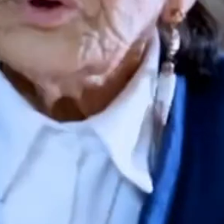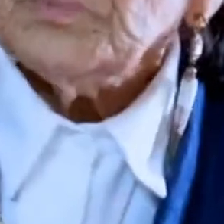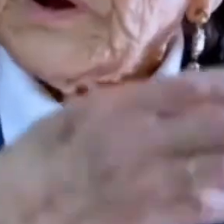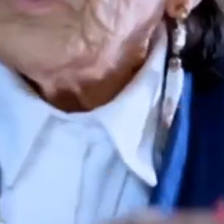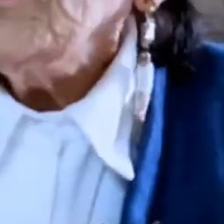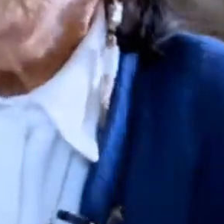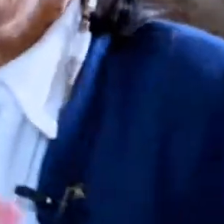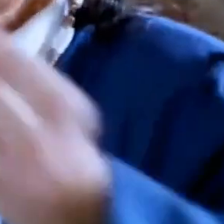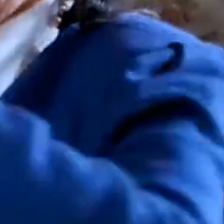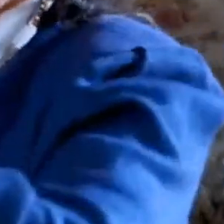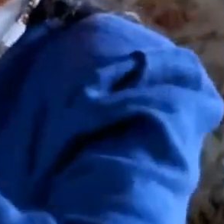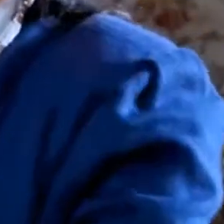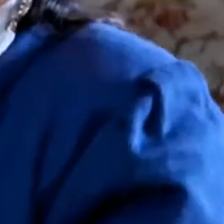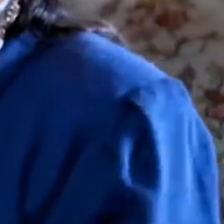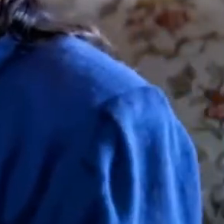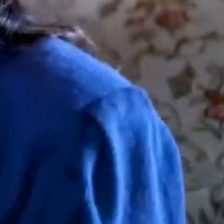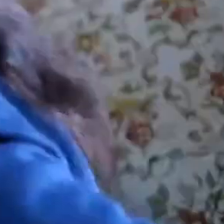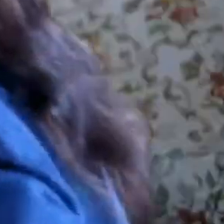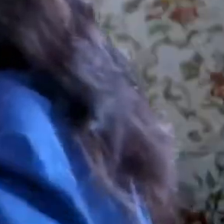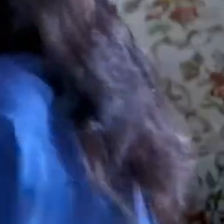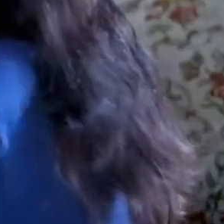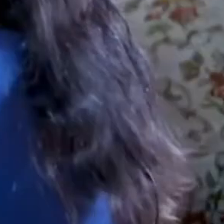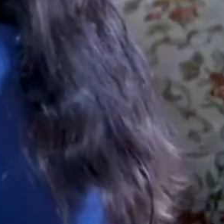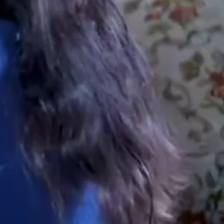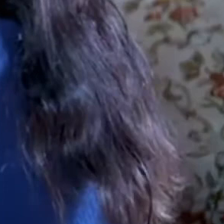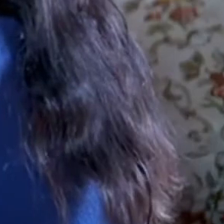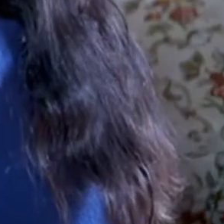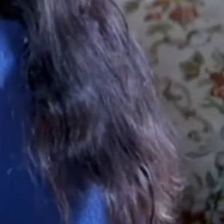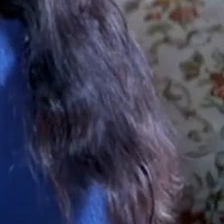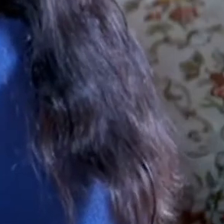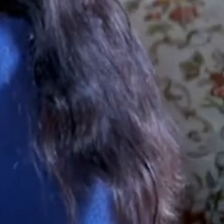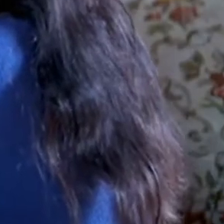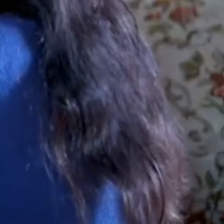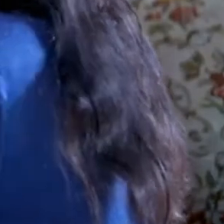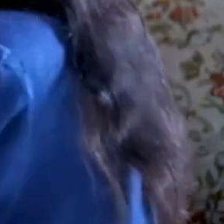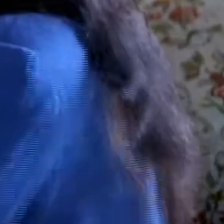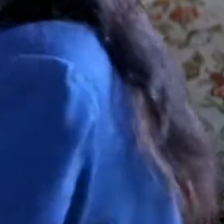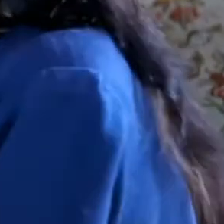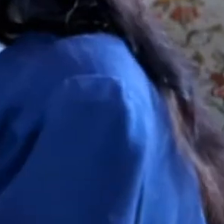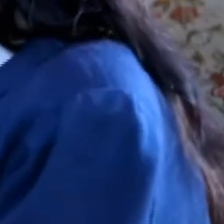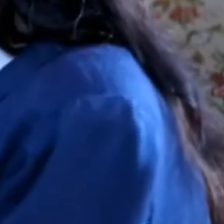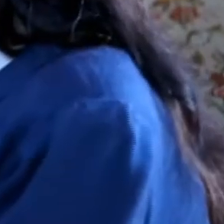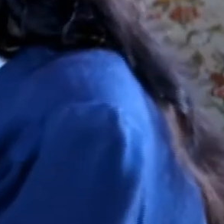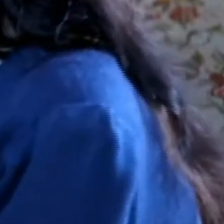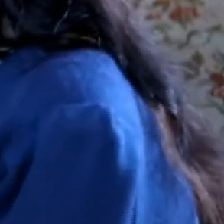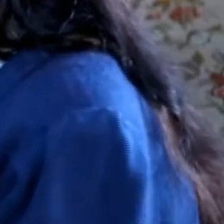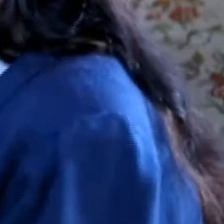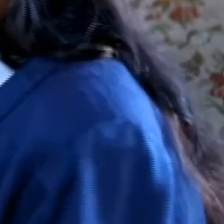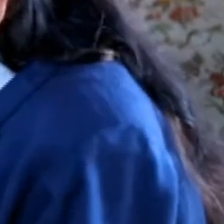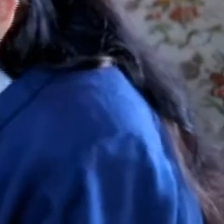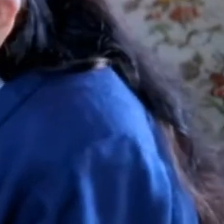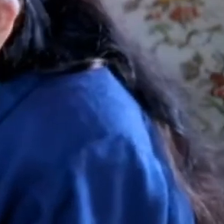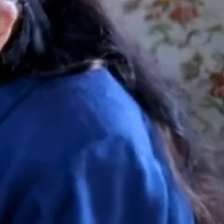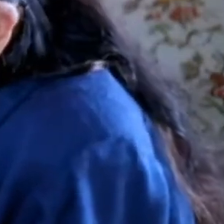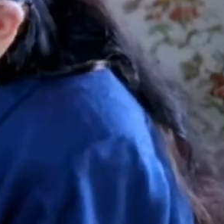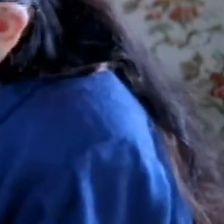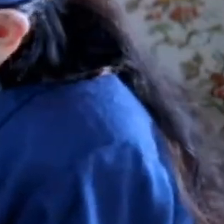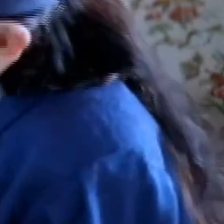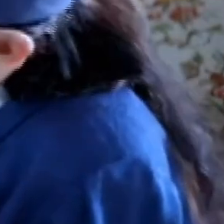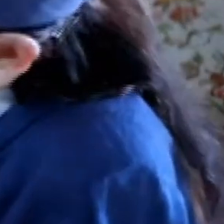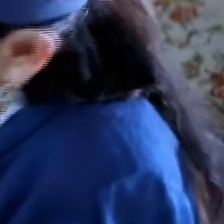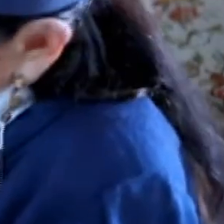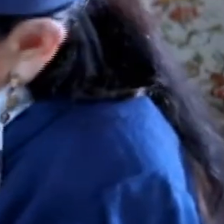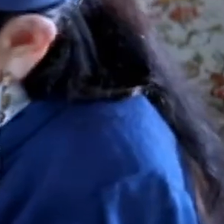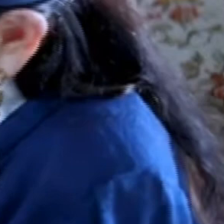pañito escondido para volver a regresar y así. Aquí tengo, esta es la historia del Caribe. Este es de don